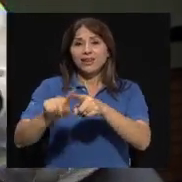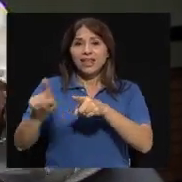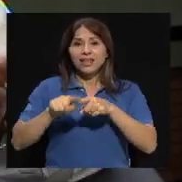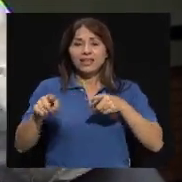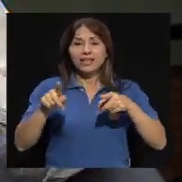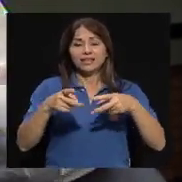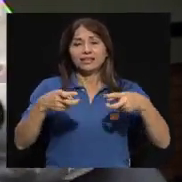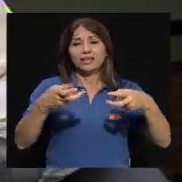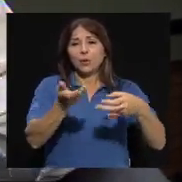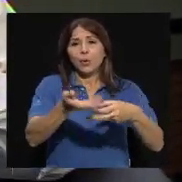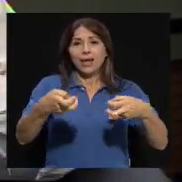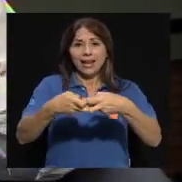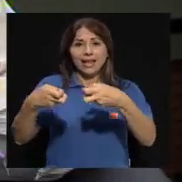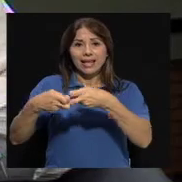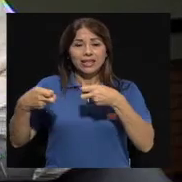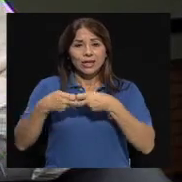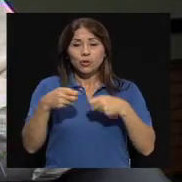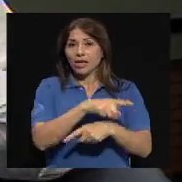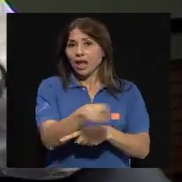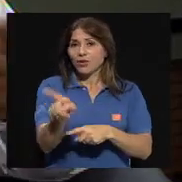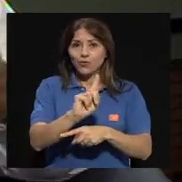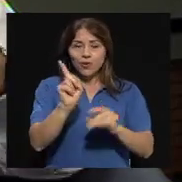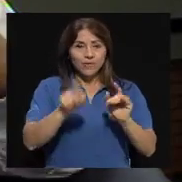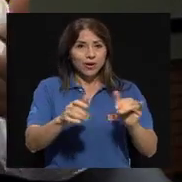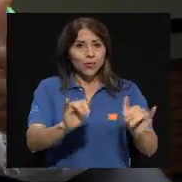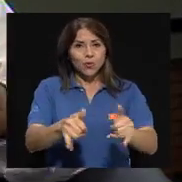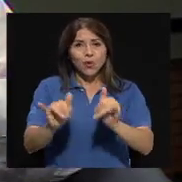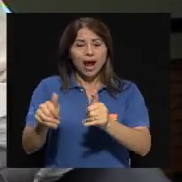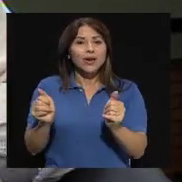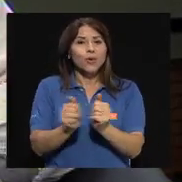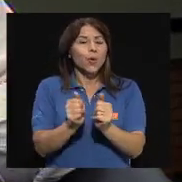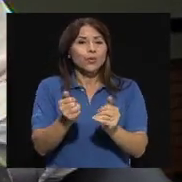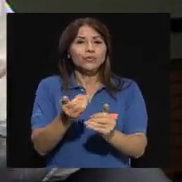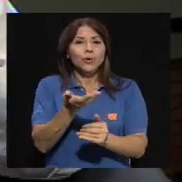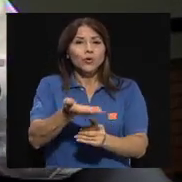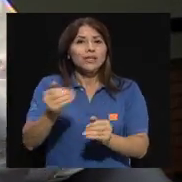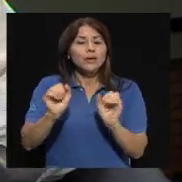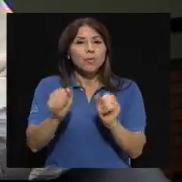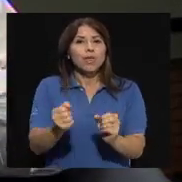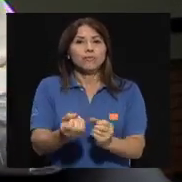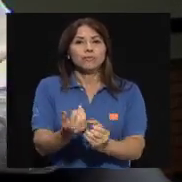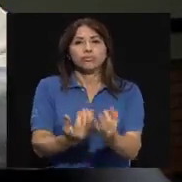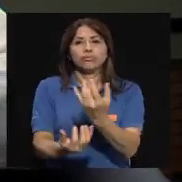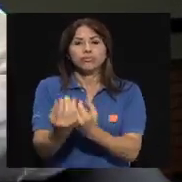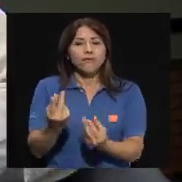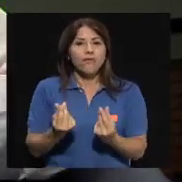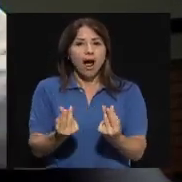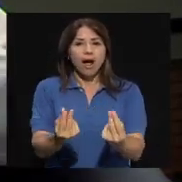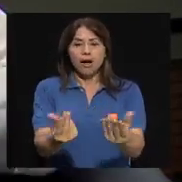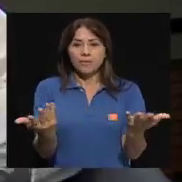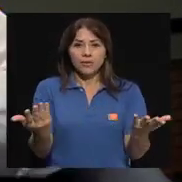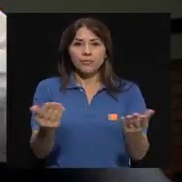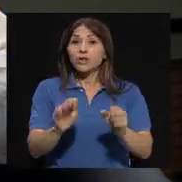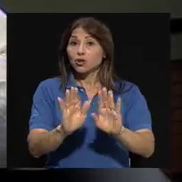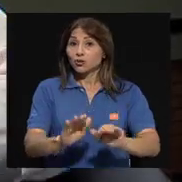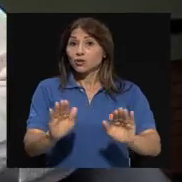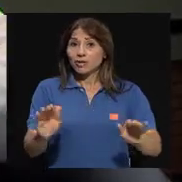eléctricos, no jugar con material inflamable. Entonces, los niños son muy